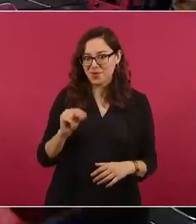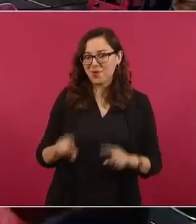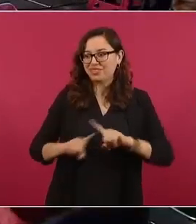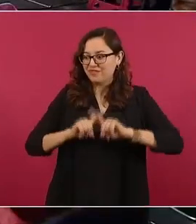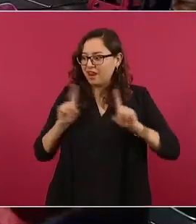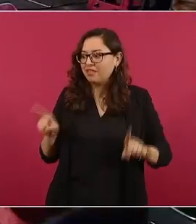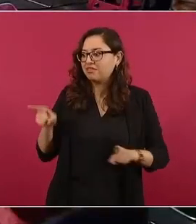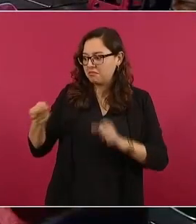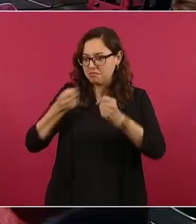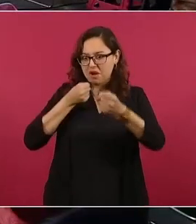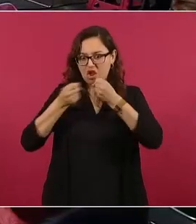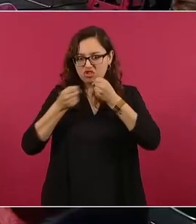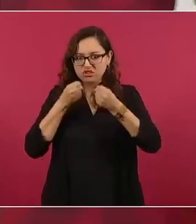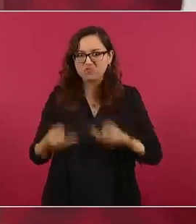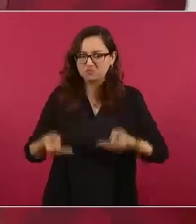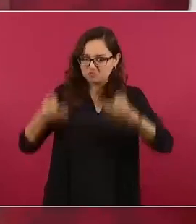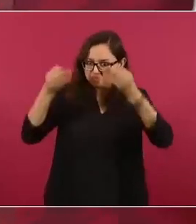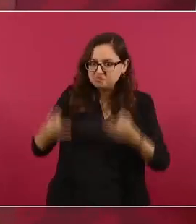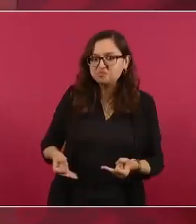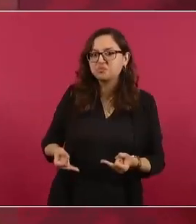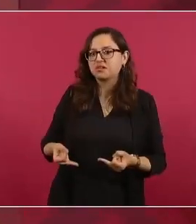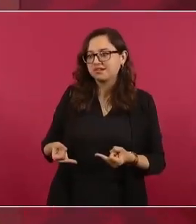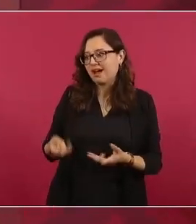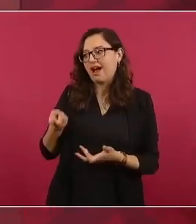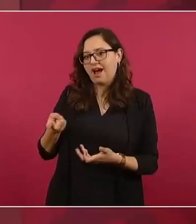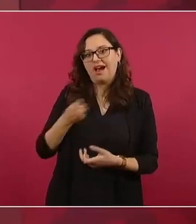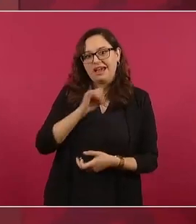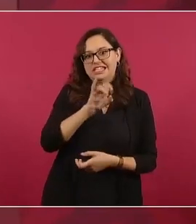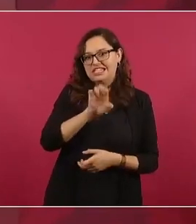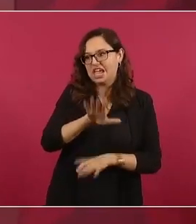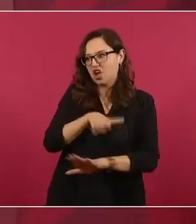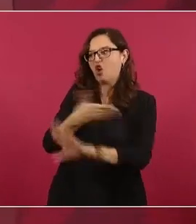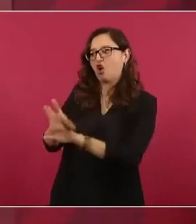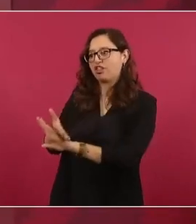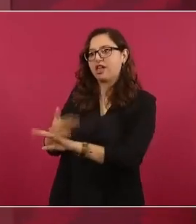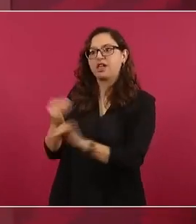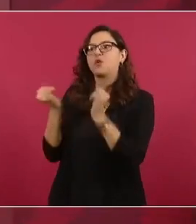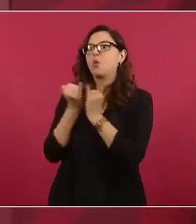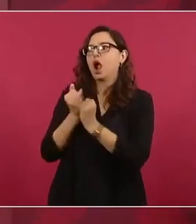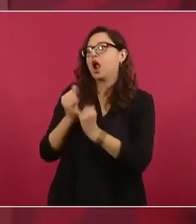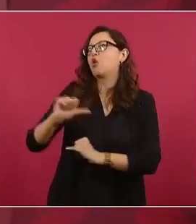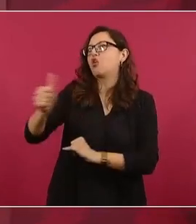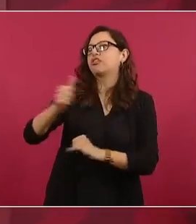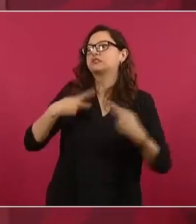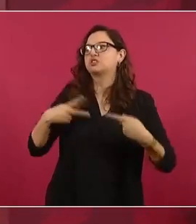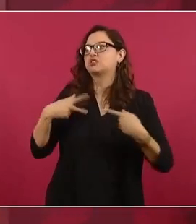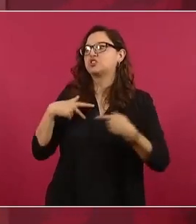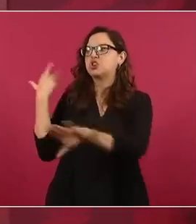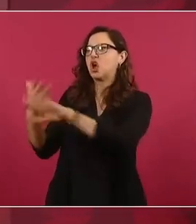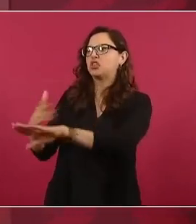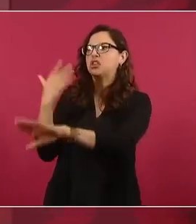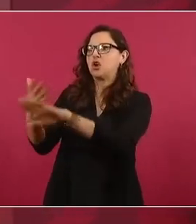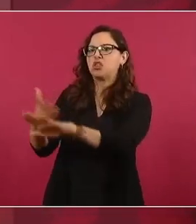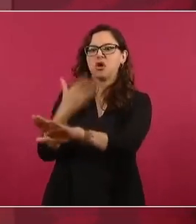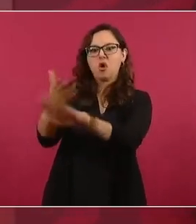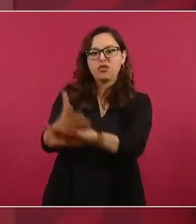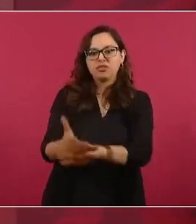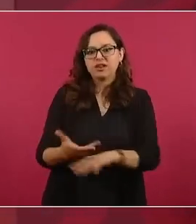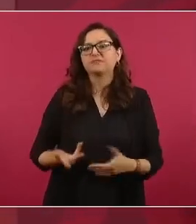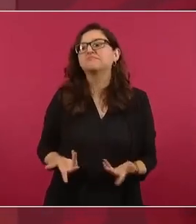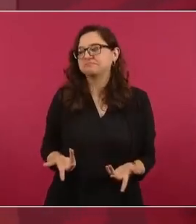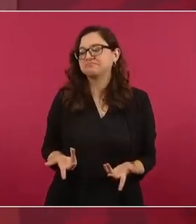él y muchos, pero muchos ciudadanos, muchos, muchos, muchos ciudadanos,